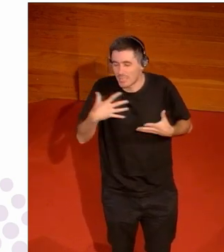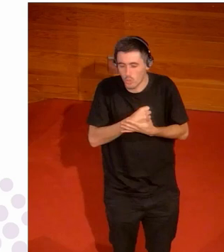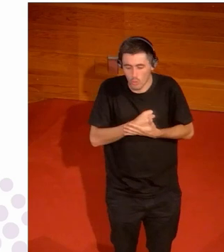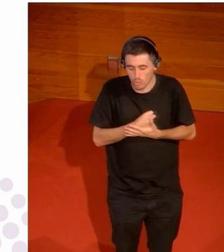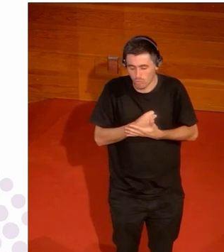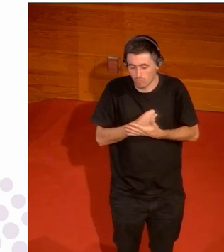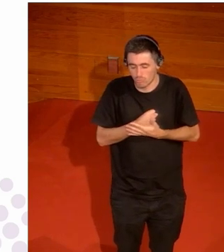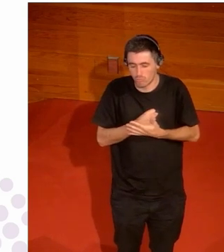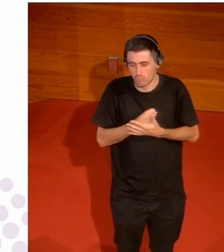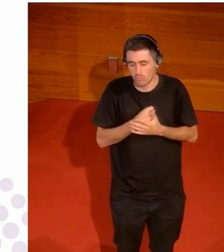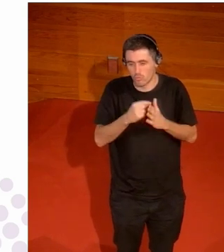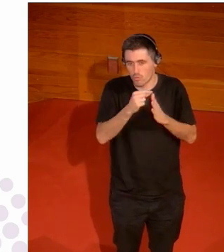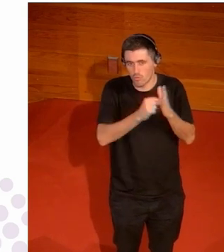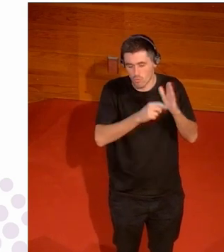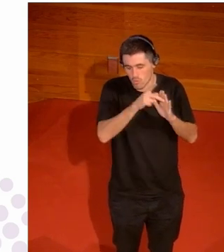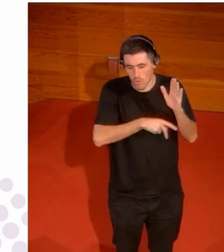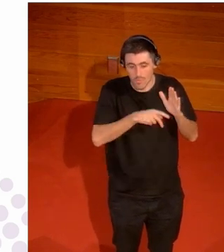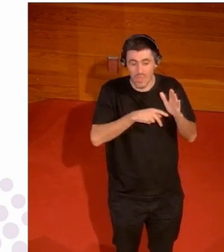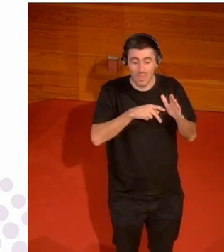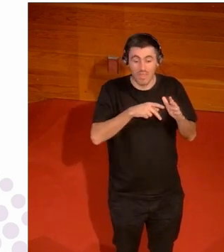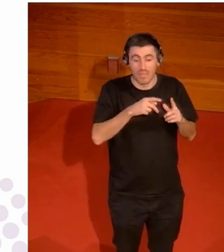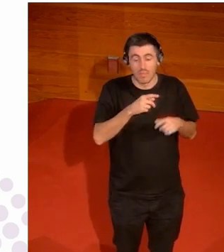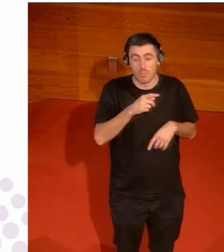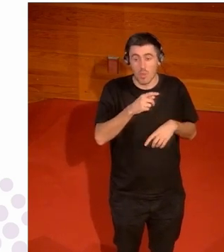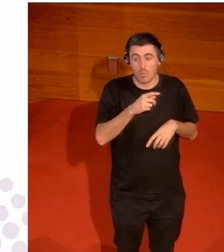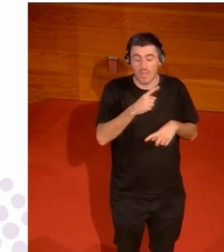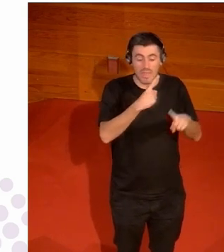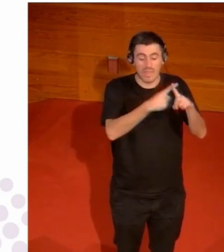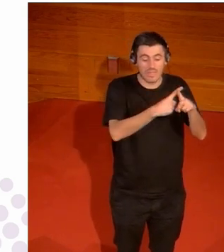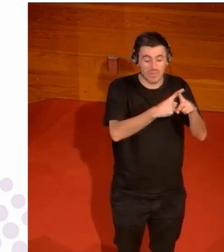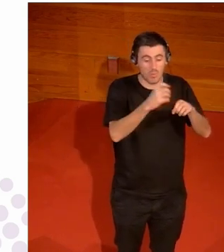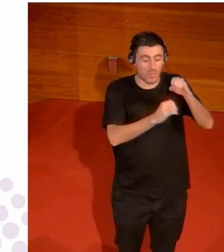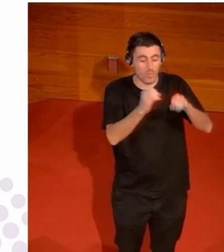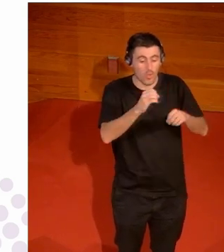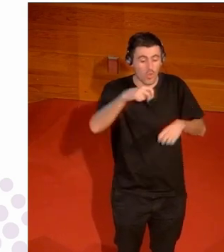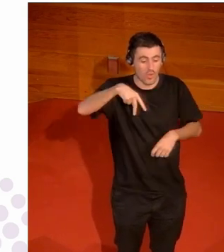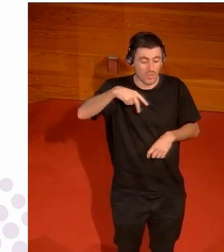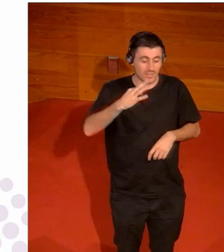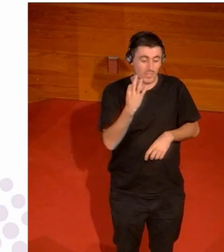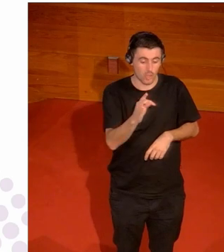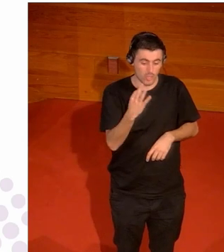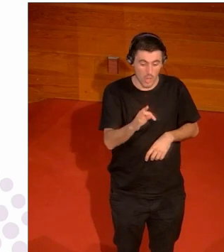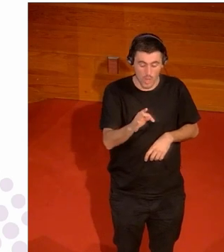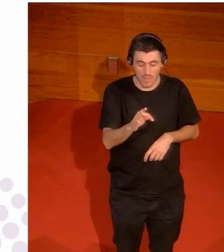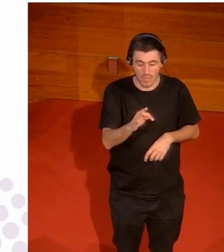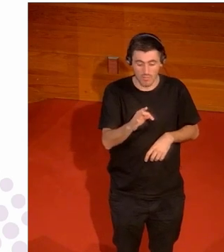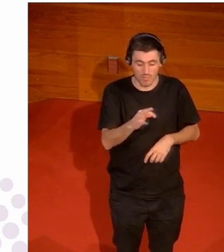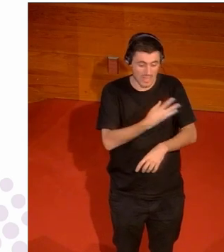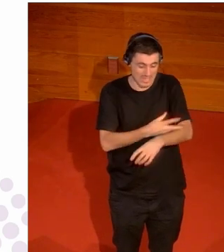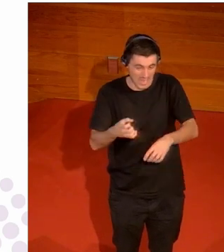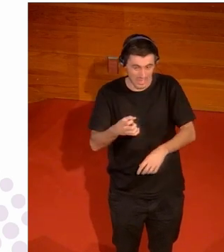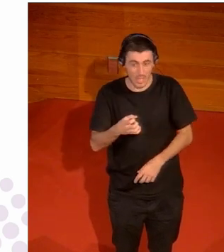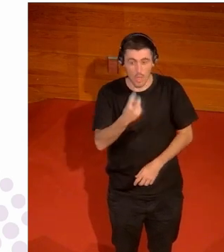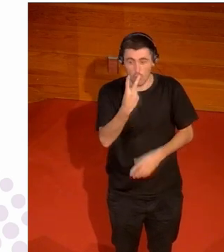con el el tanto por ciento de nanomoles de testosterona por litro de sangre ah bueno en 2015 la